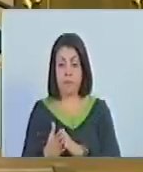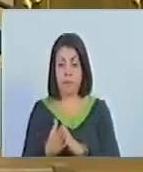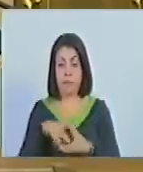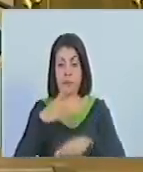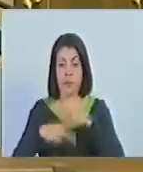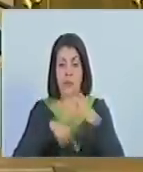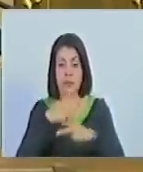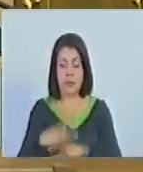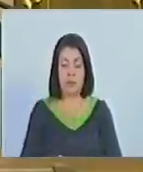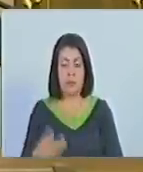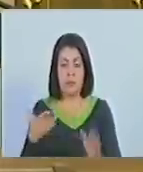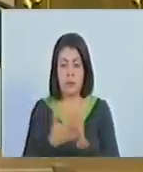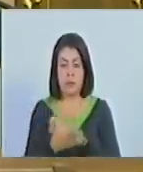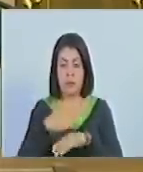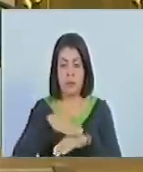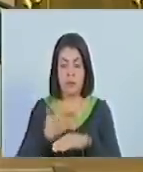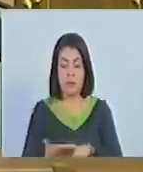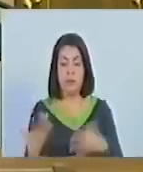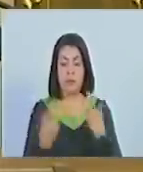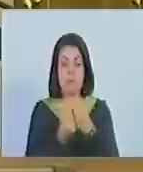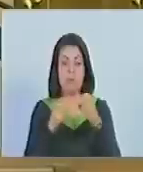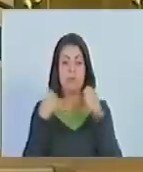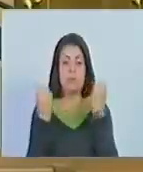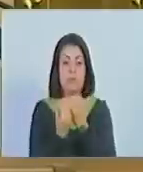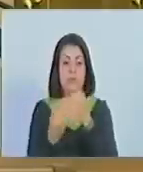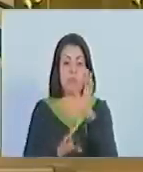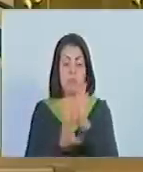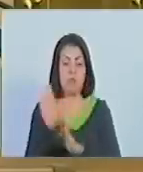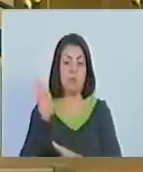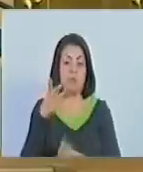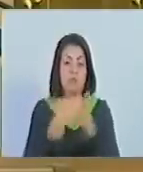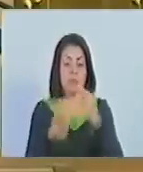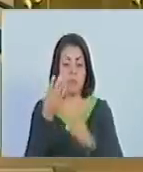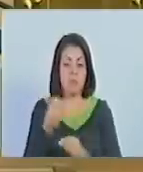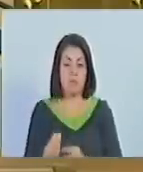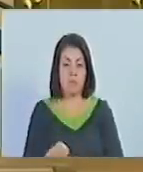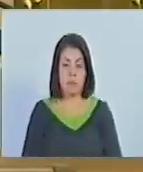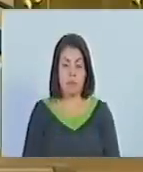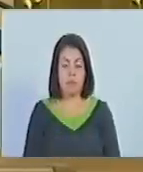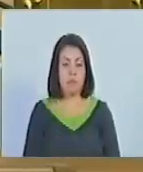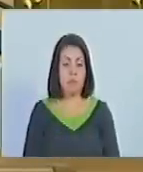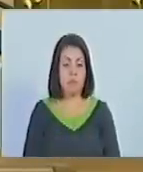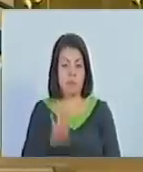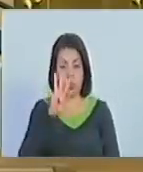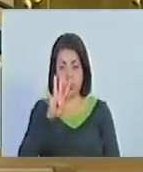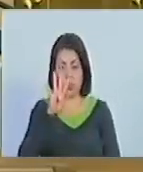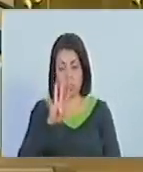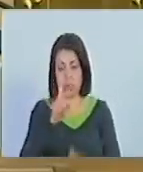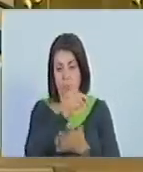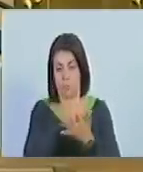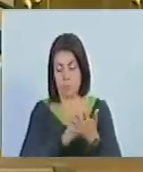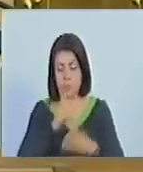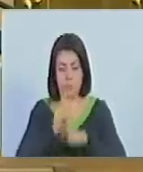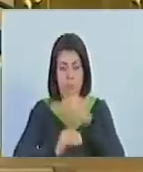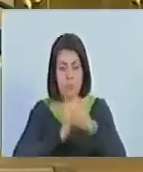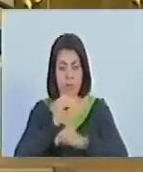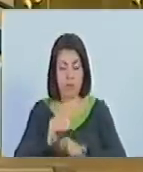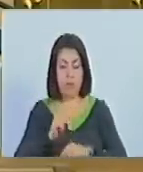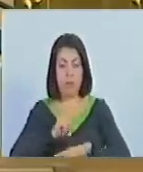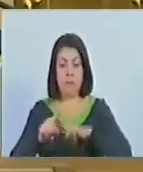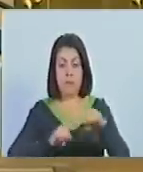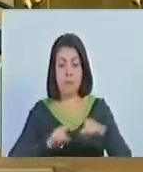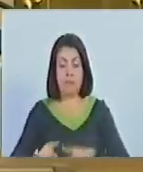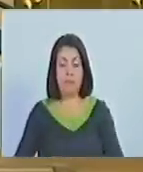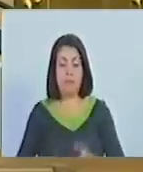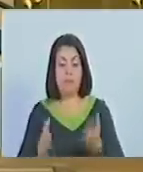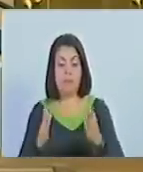procedimientos referidos a la organización y desarrollo de los consejos comunales. Cuatro, diseñar y dirigir la